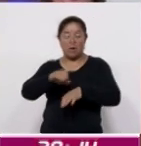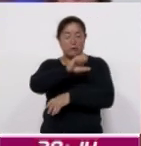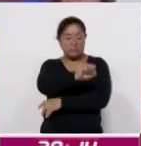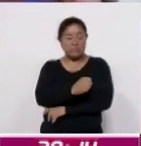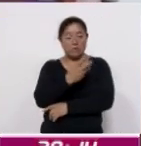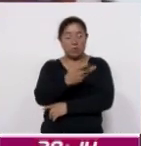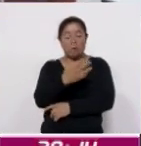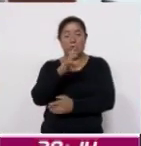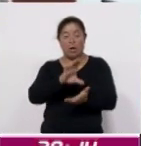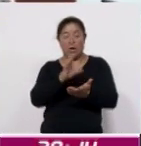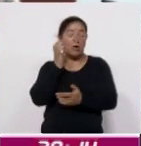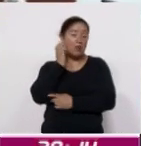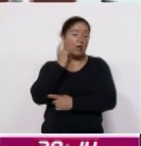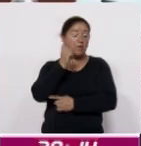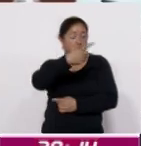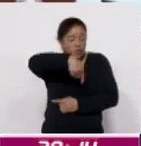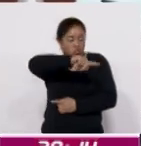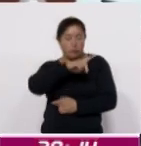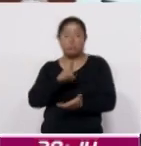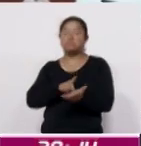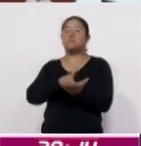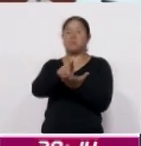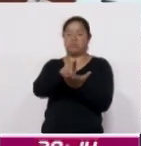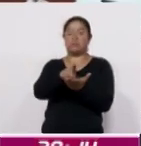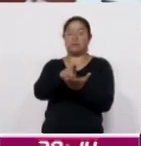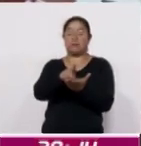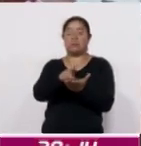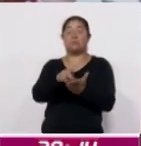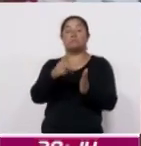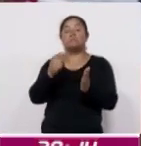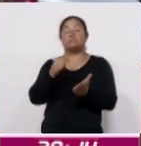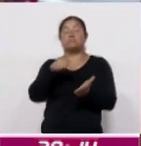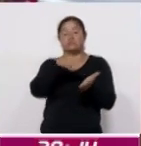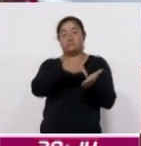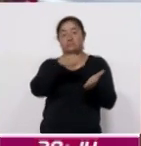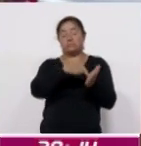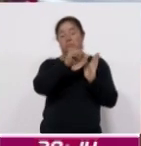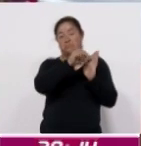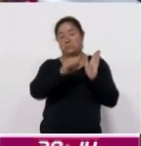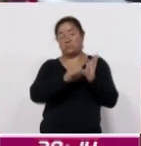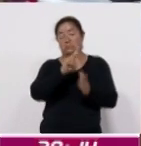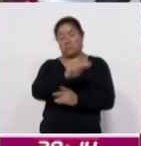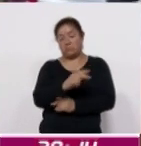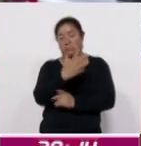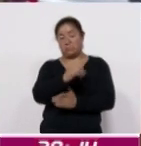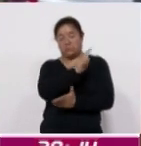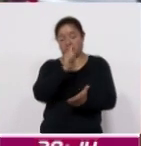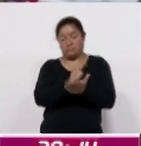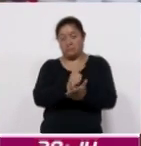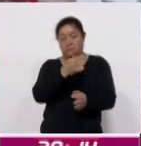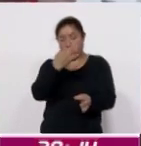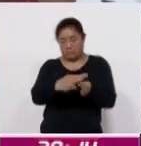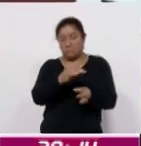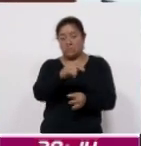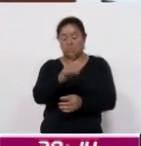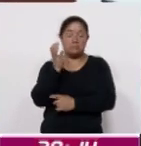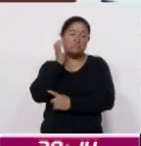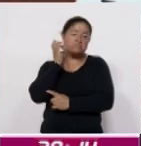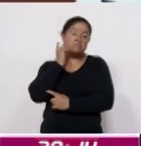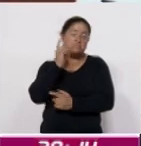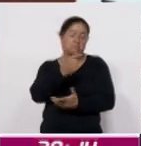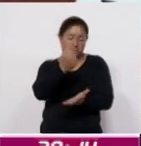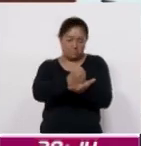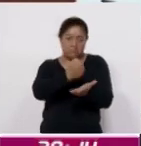legislatura, las y los legisladores decidieron con fundamento en lo dispuesto en el artículo 85 de la Ley Orgánica del Congreso del Estado,